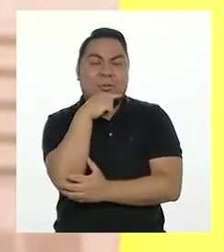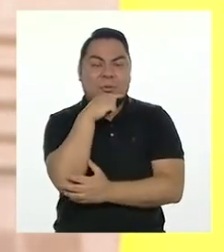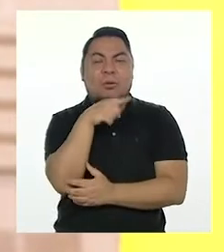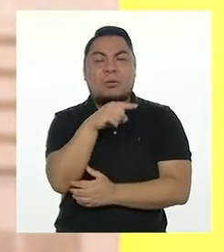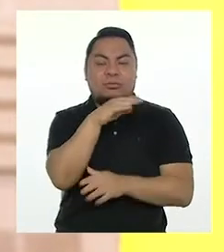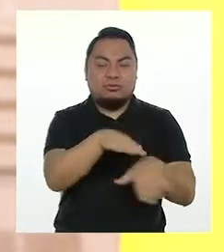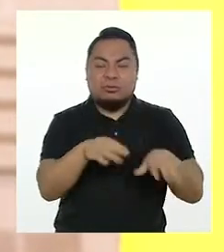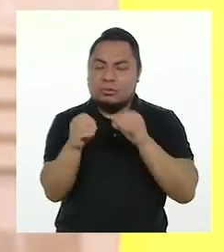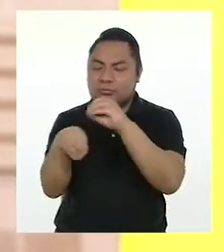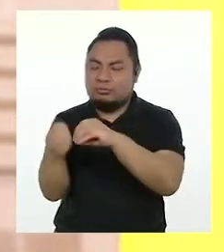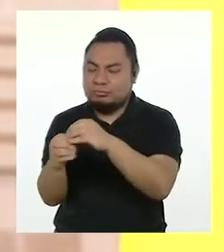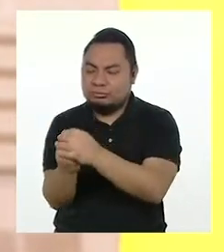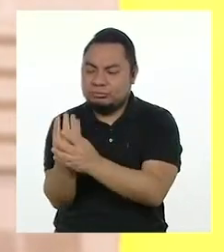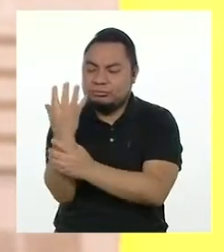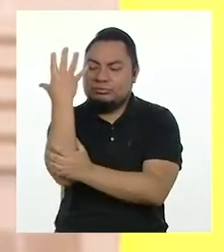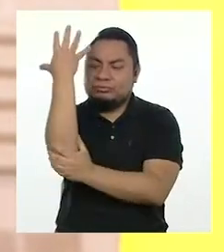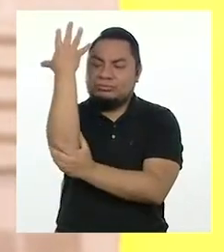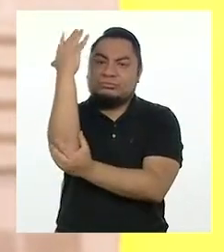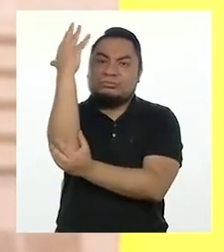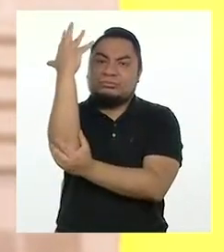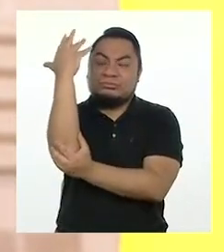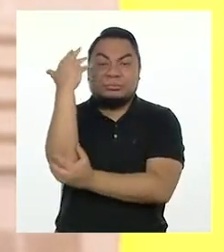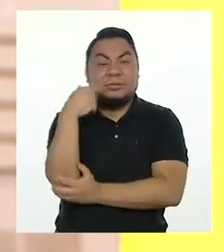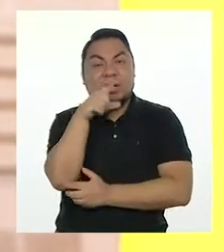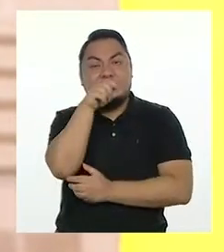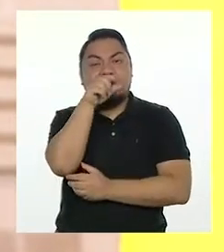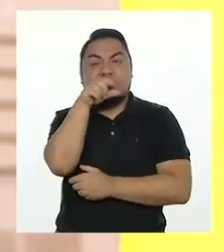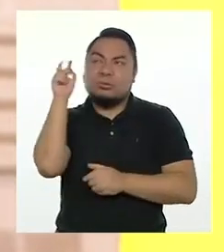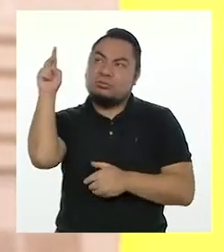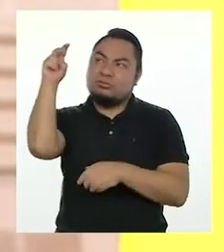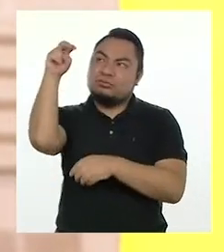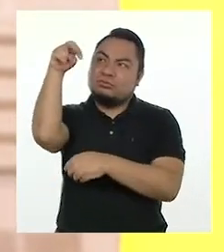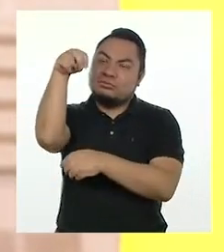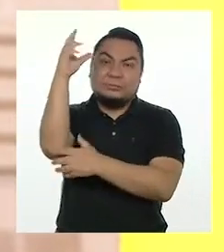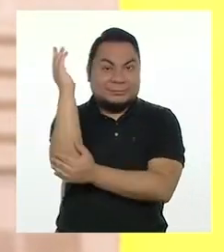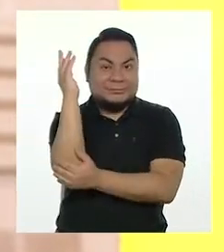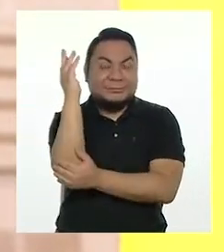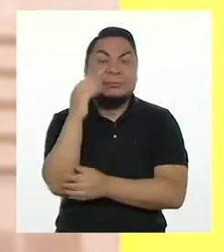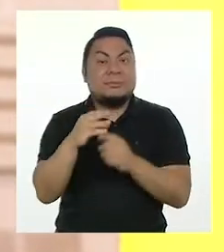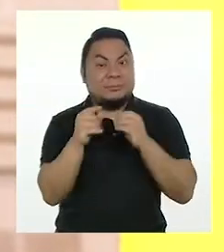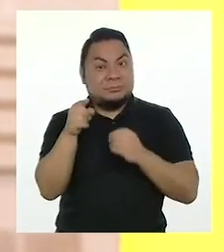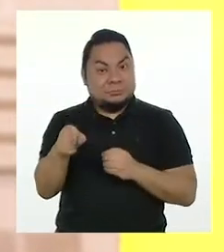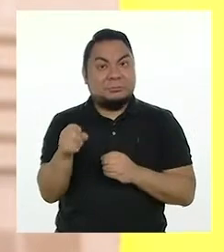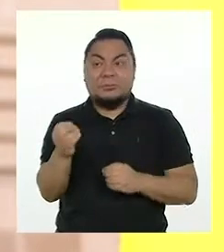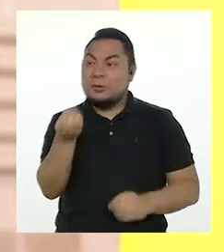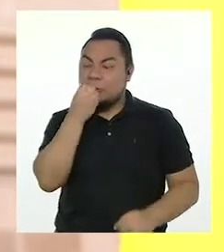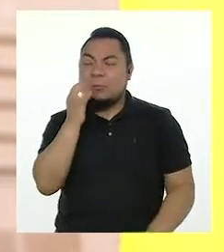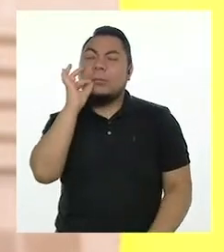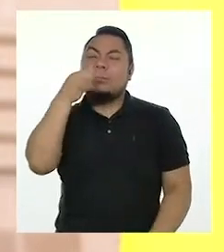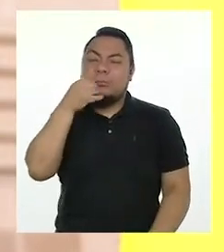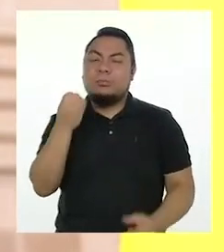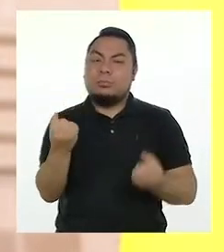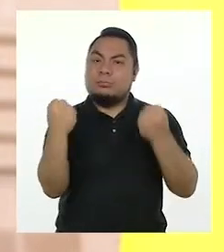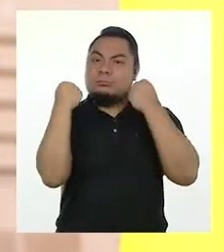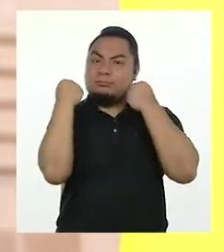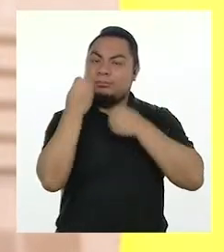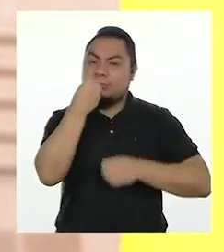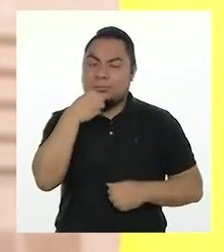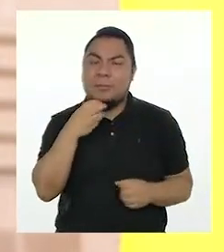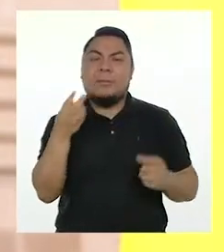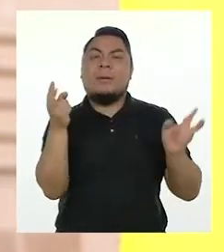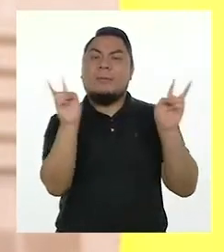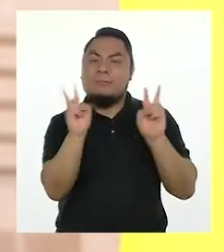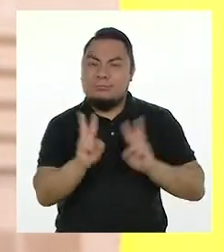mujeres y niños. Y eventualmente por algún pajarito. Son ricos porque tienen proteínas, minerales y